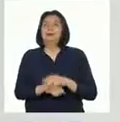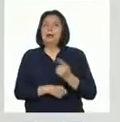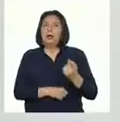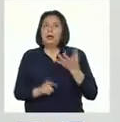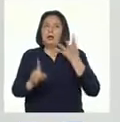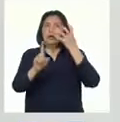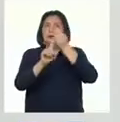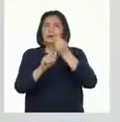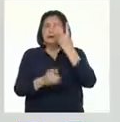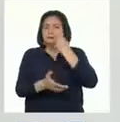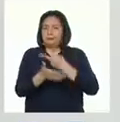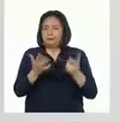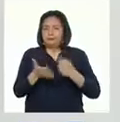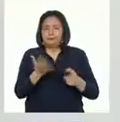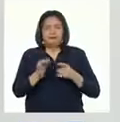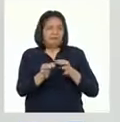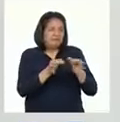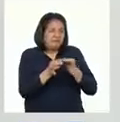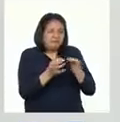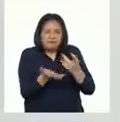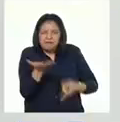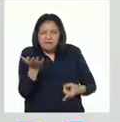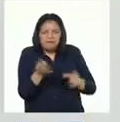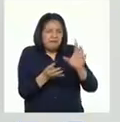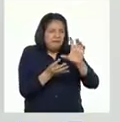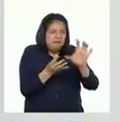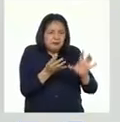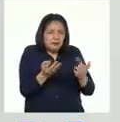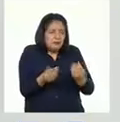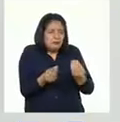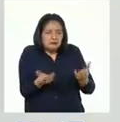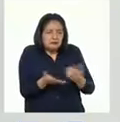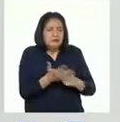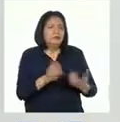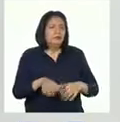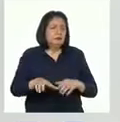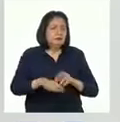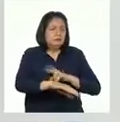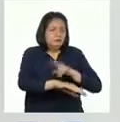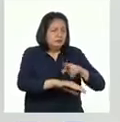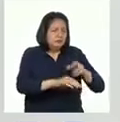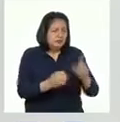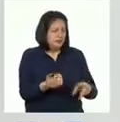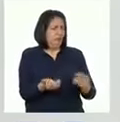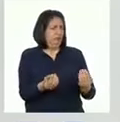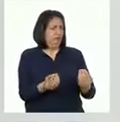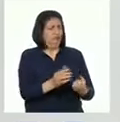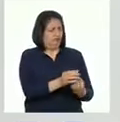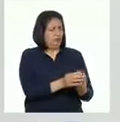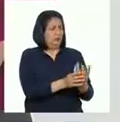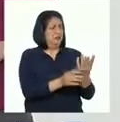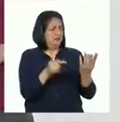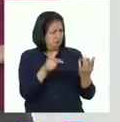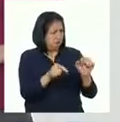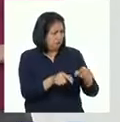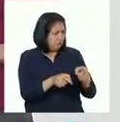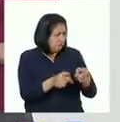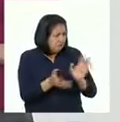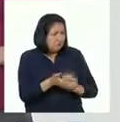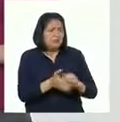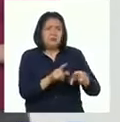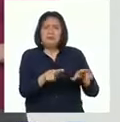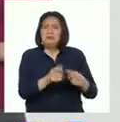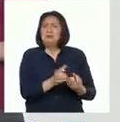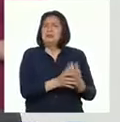Nuestro reto de estas dos semanas es explicar qué características o elementos de una región hacen que una planta pueda crecer allí. Para